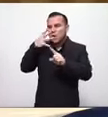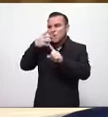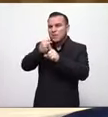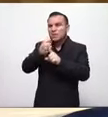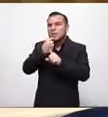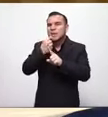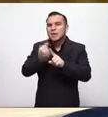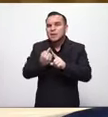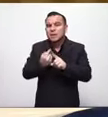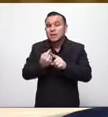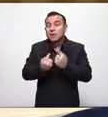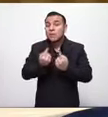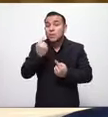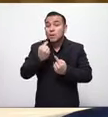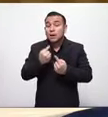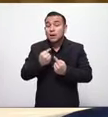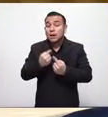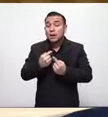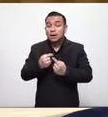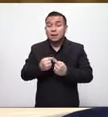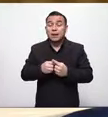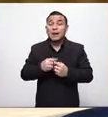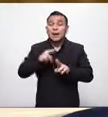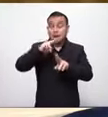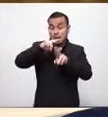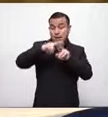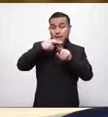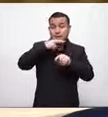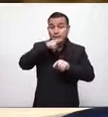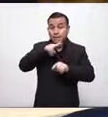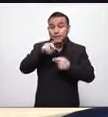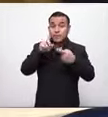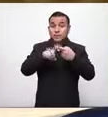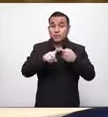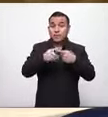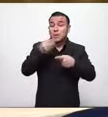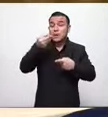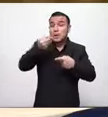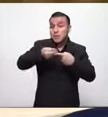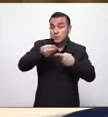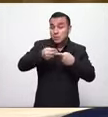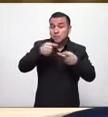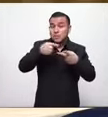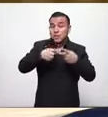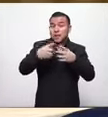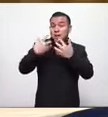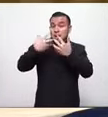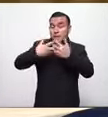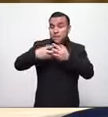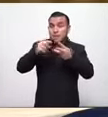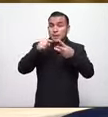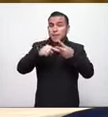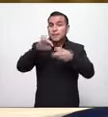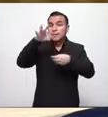un objetivo económico un objetivo empresarial y un objetivo electoral